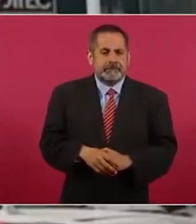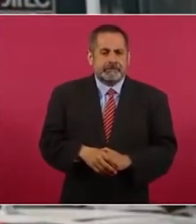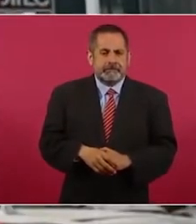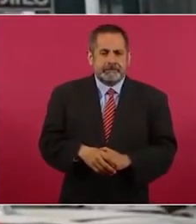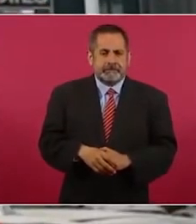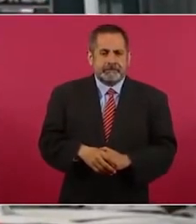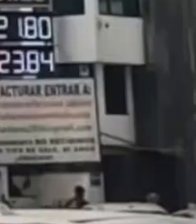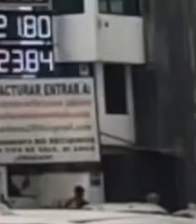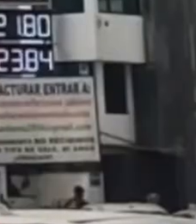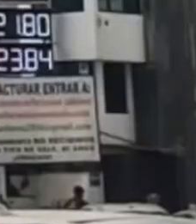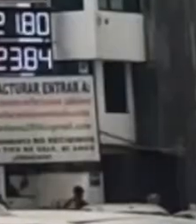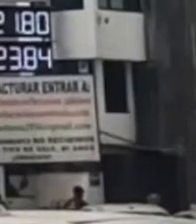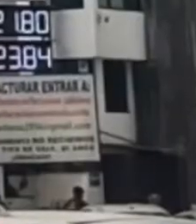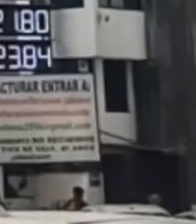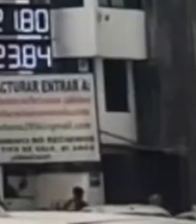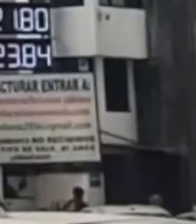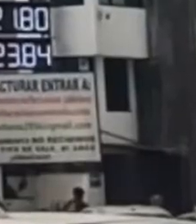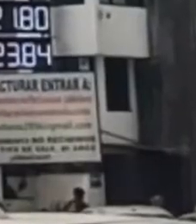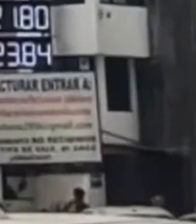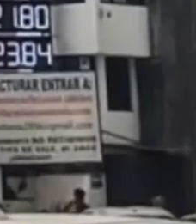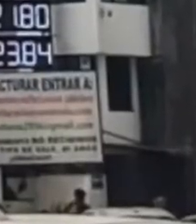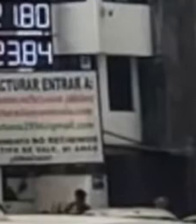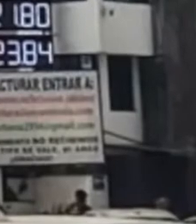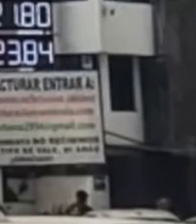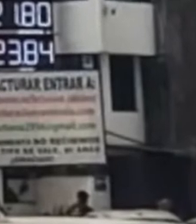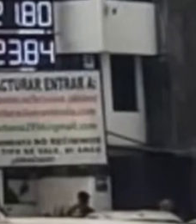Quise Que se le tomara La foto